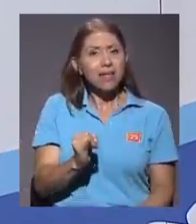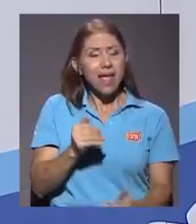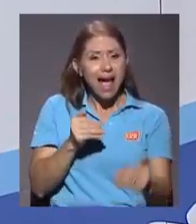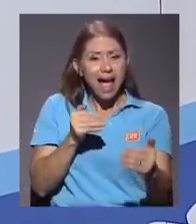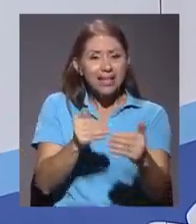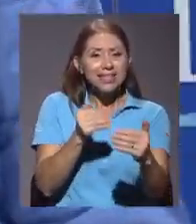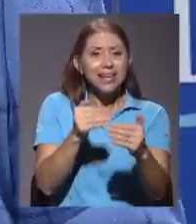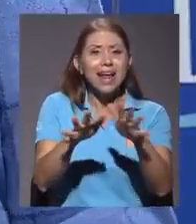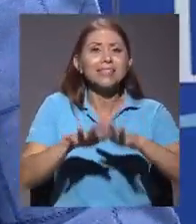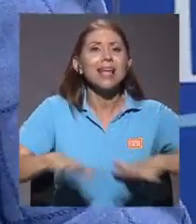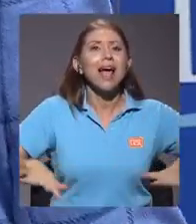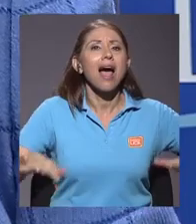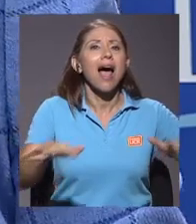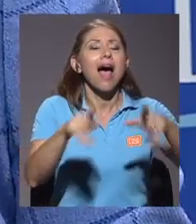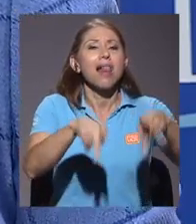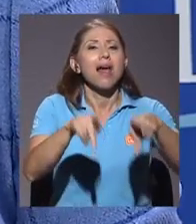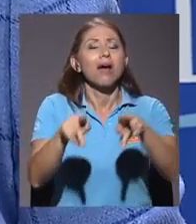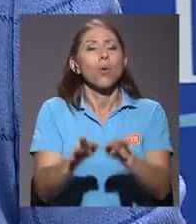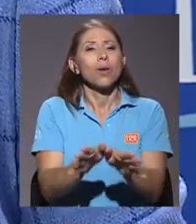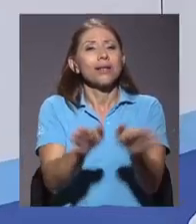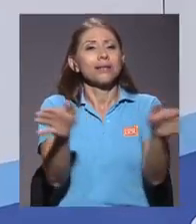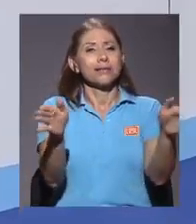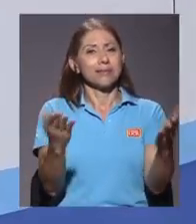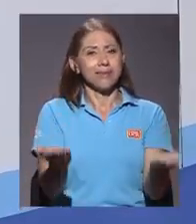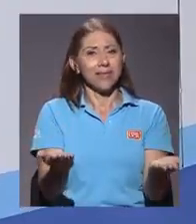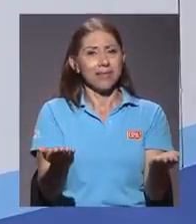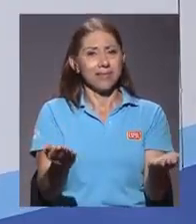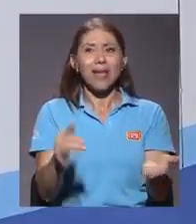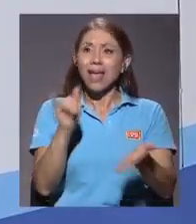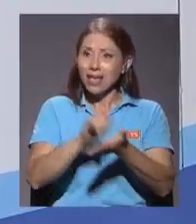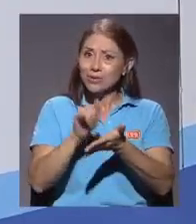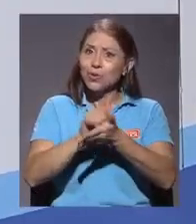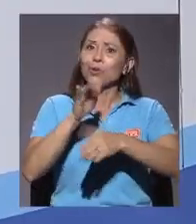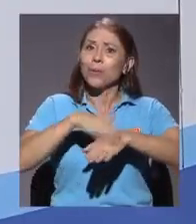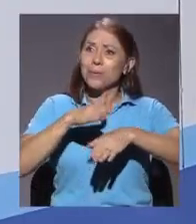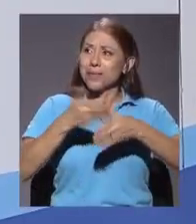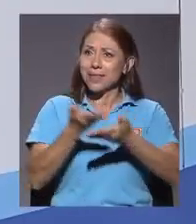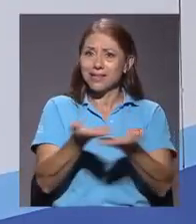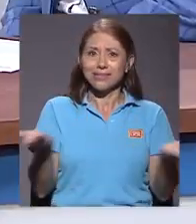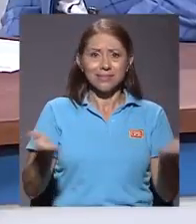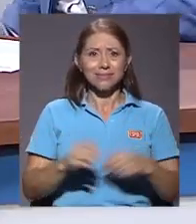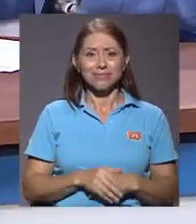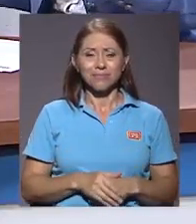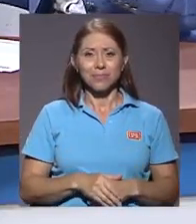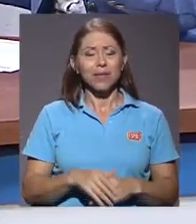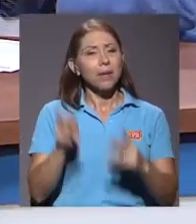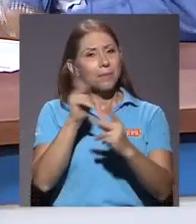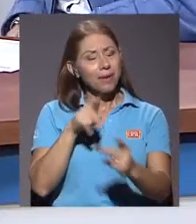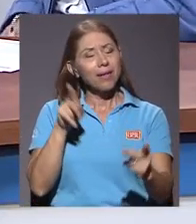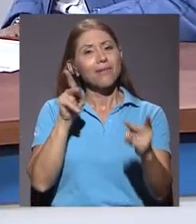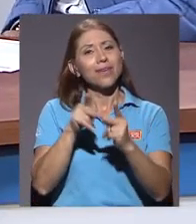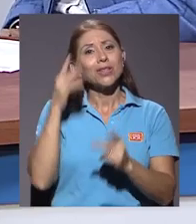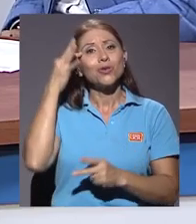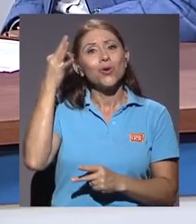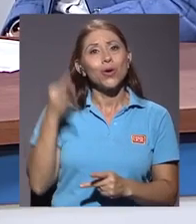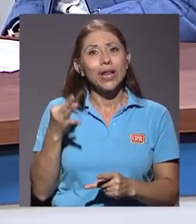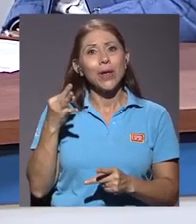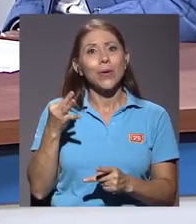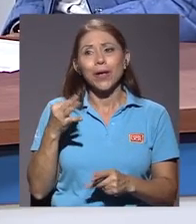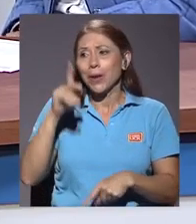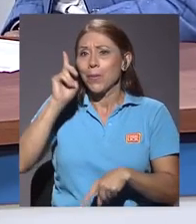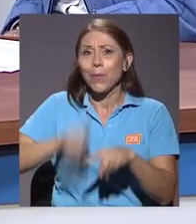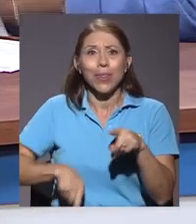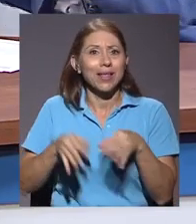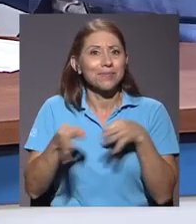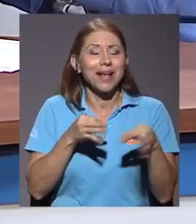colectividad, eso es lo que permite un espacio como este. Perfecto, doña Ruth, pues yo creo que más claro no pudo habernos quedado, en verdad,